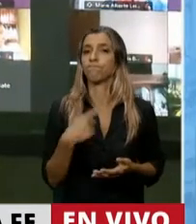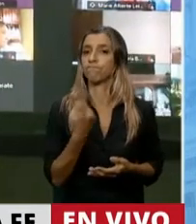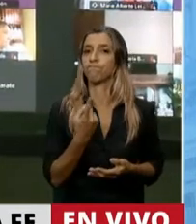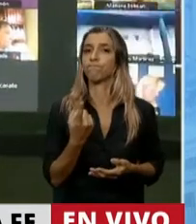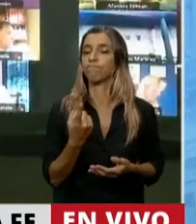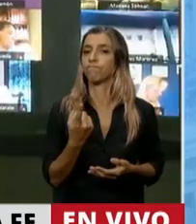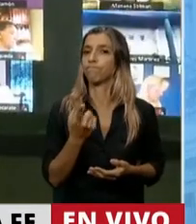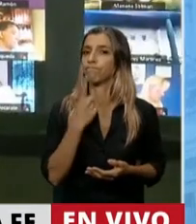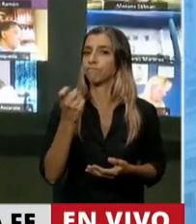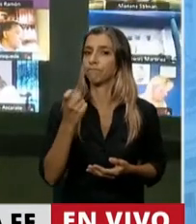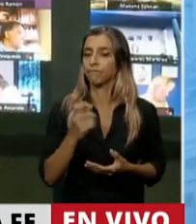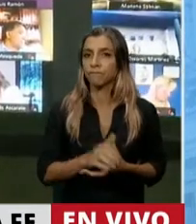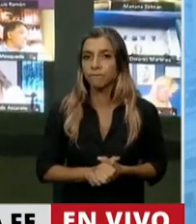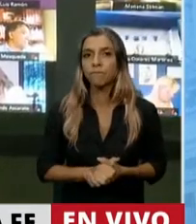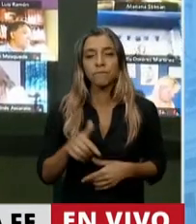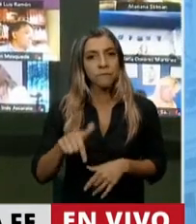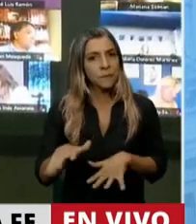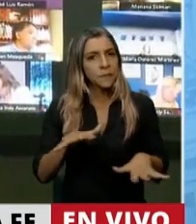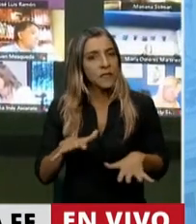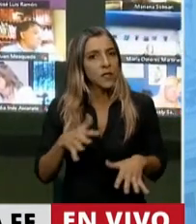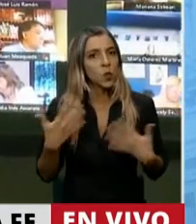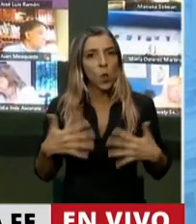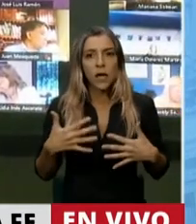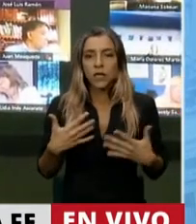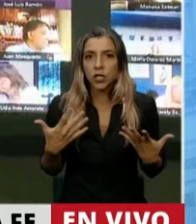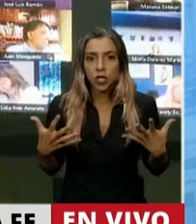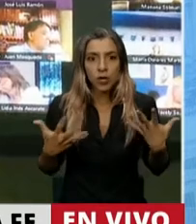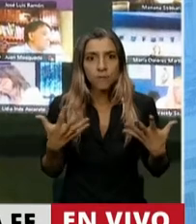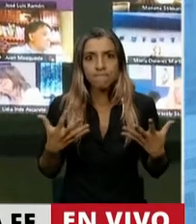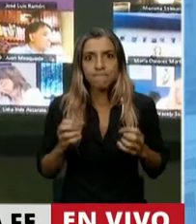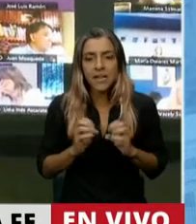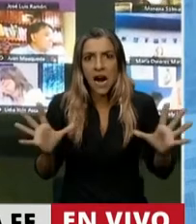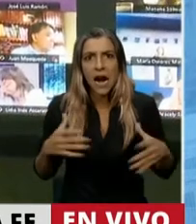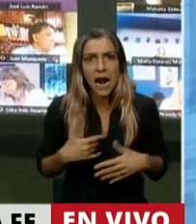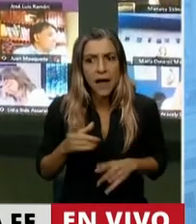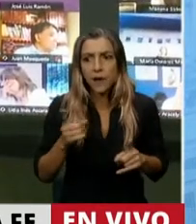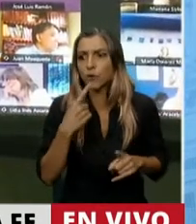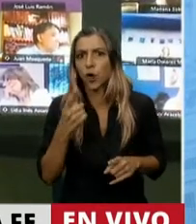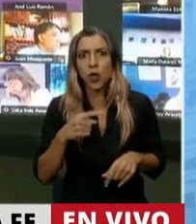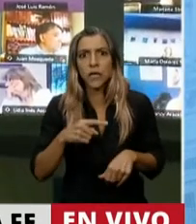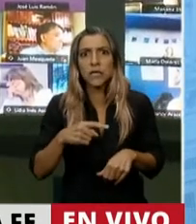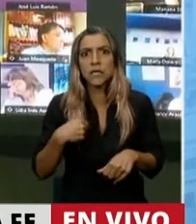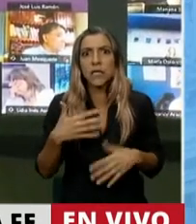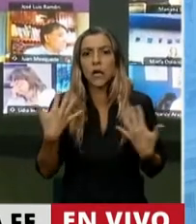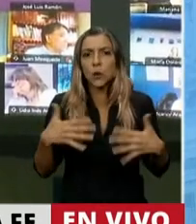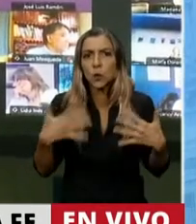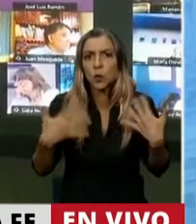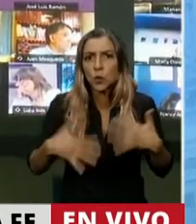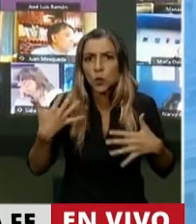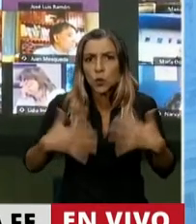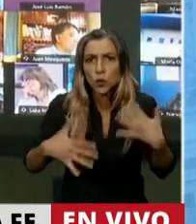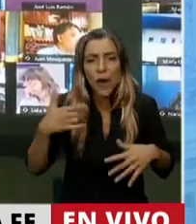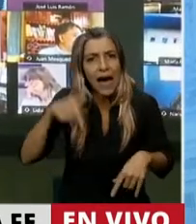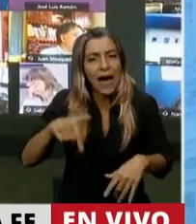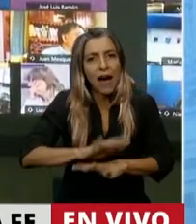en una situación límite, como dicen algunos, nos corre el reloj. La frontera